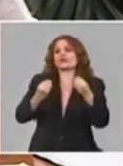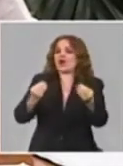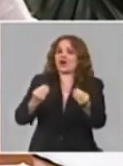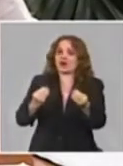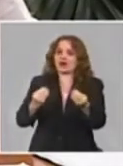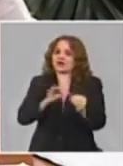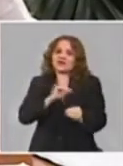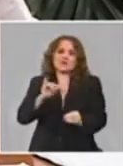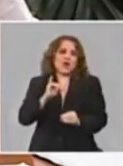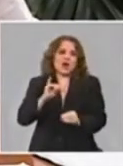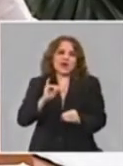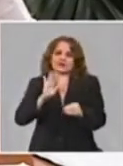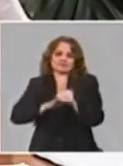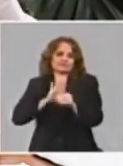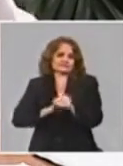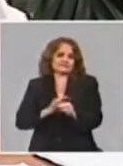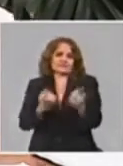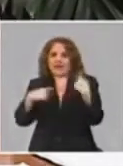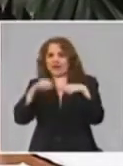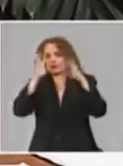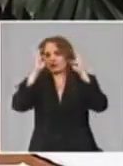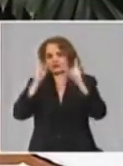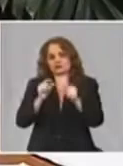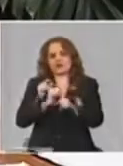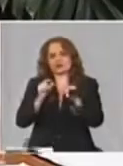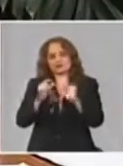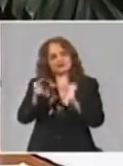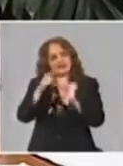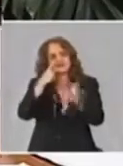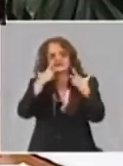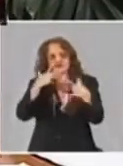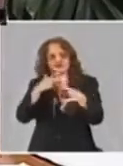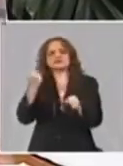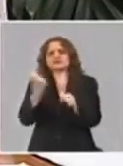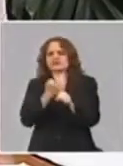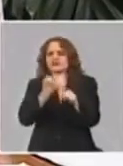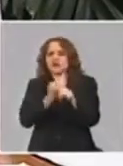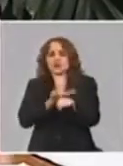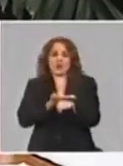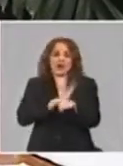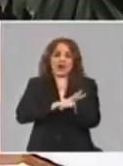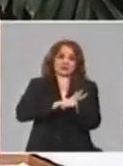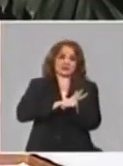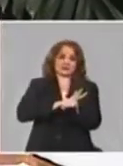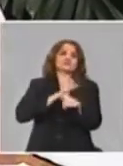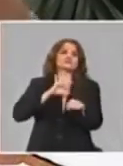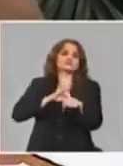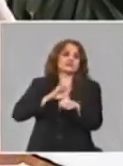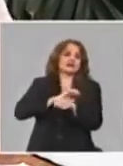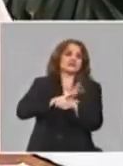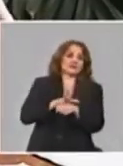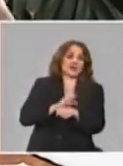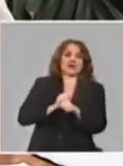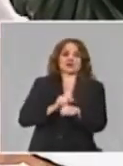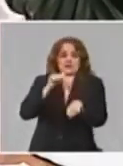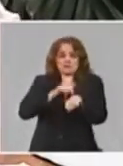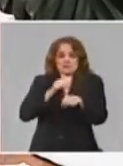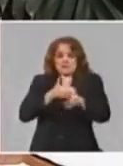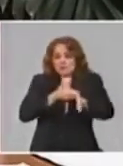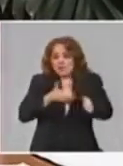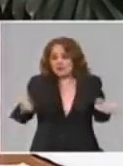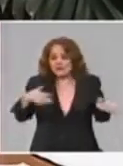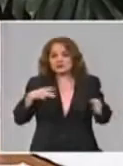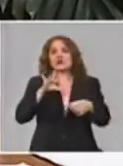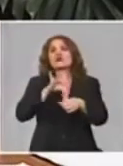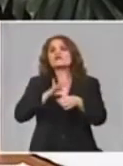el antes, el durante, y sobre todo el acondicionamiento, todo el trabajo del